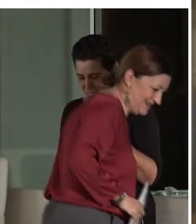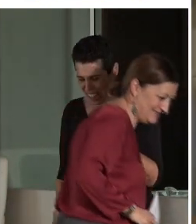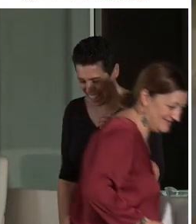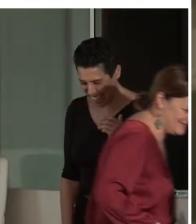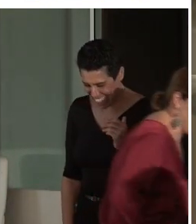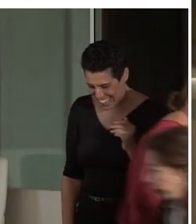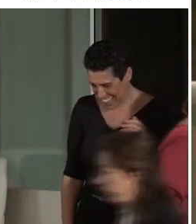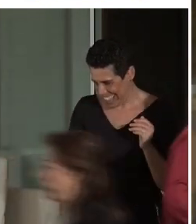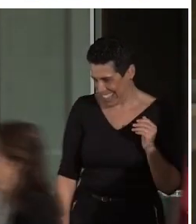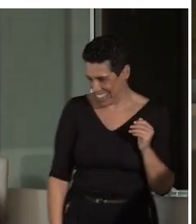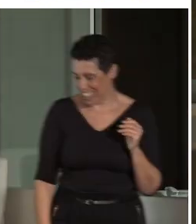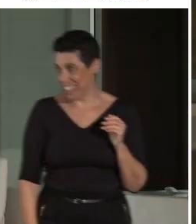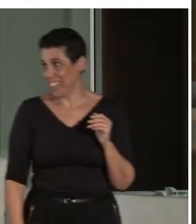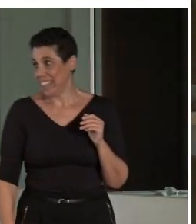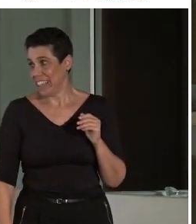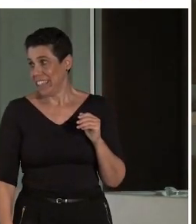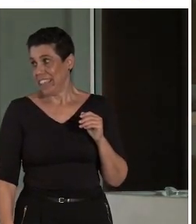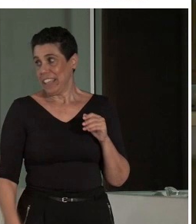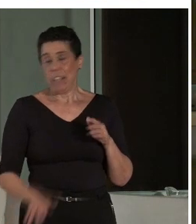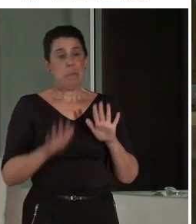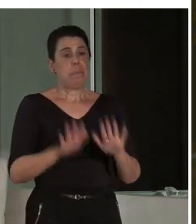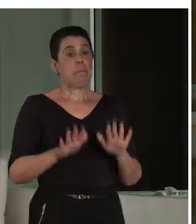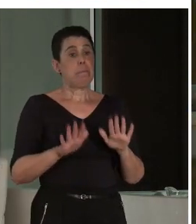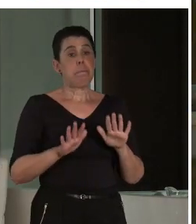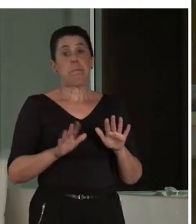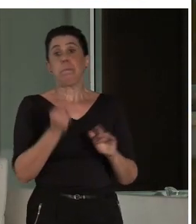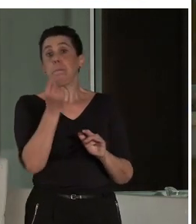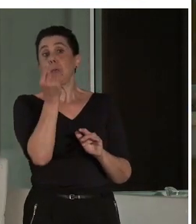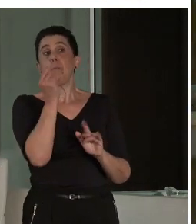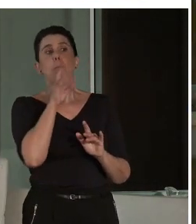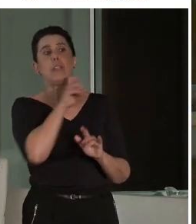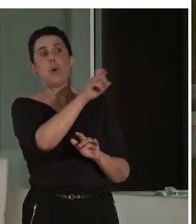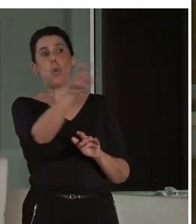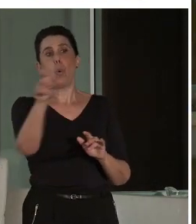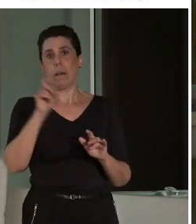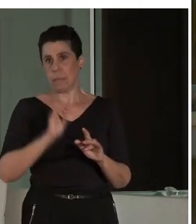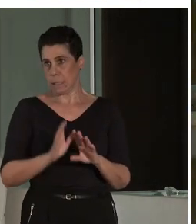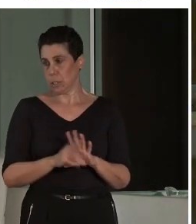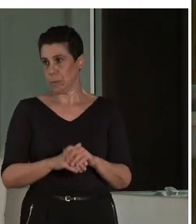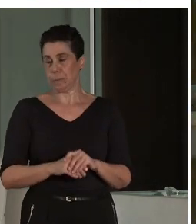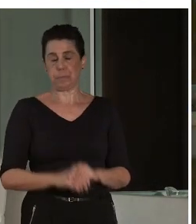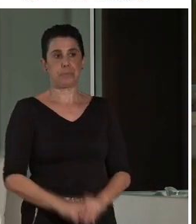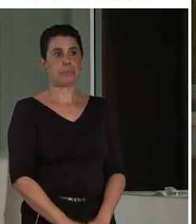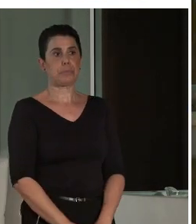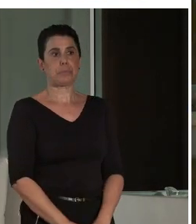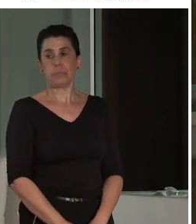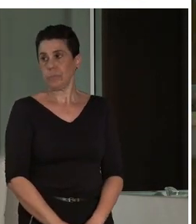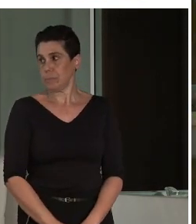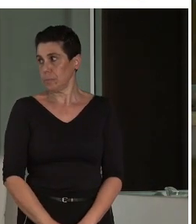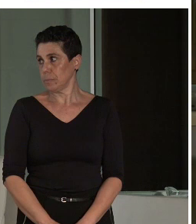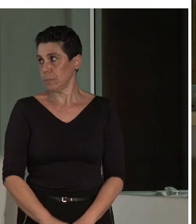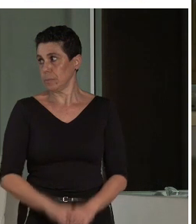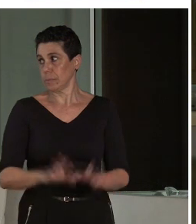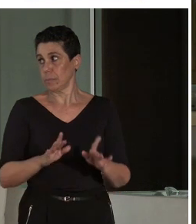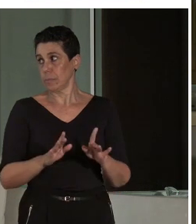Sí, quedamos un momentito, bueno, comentaros un pequeño aviso, y bueno, en vez de ahí media,